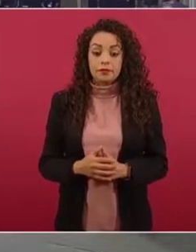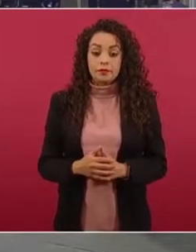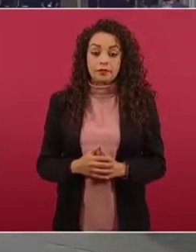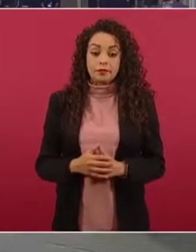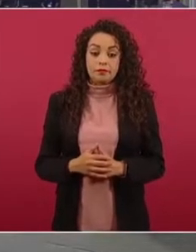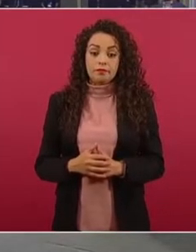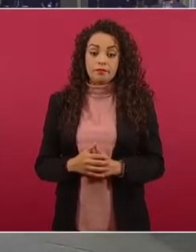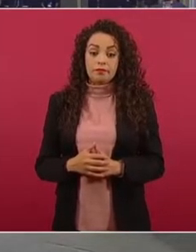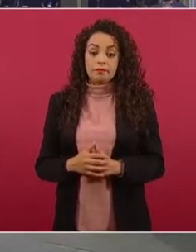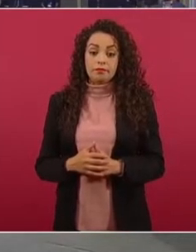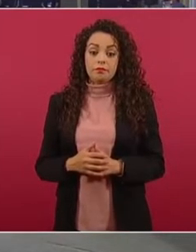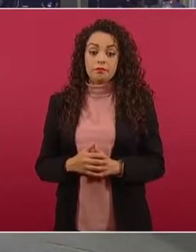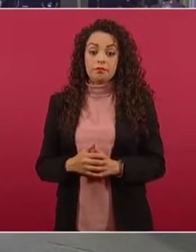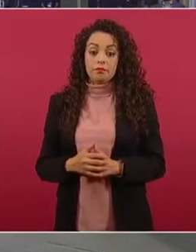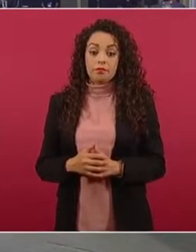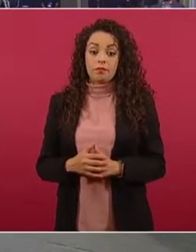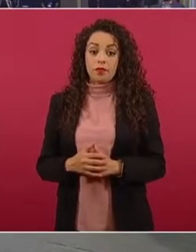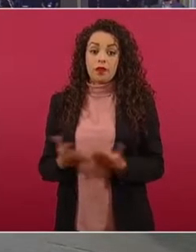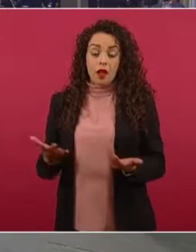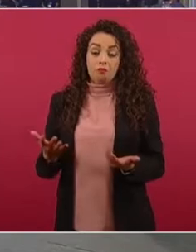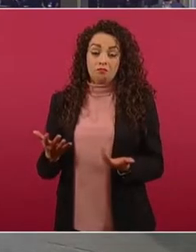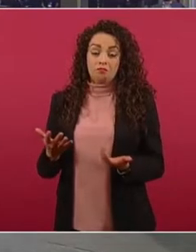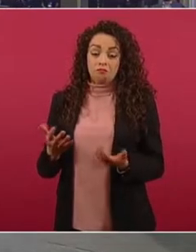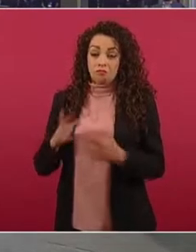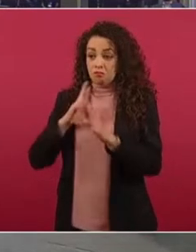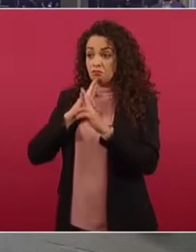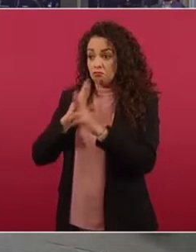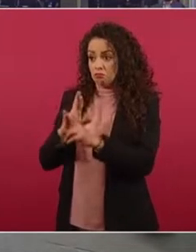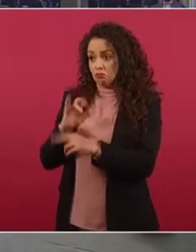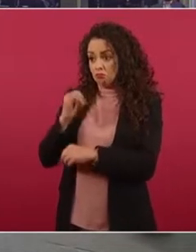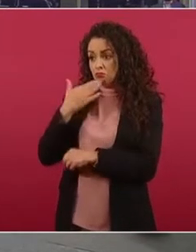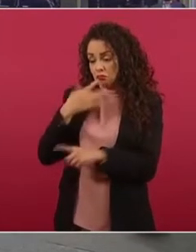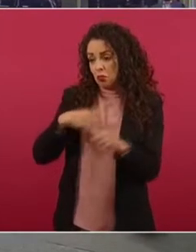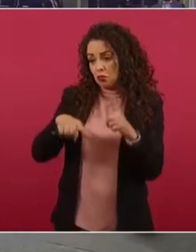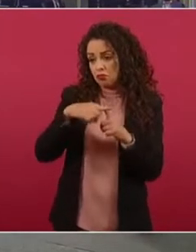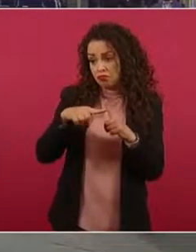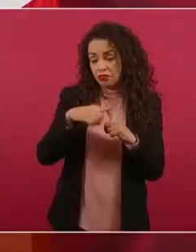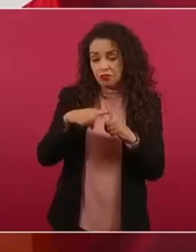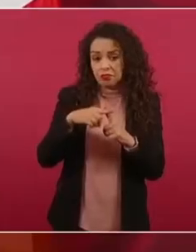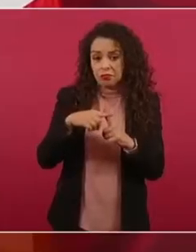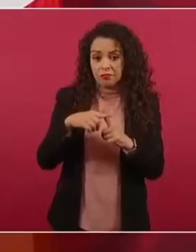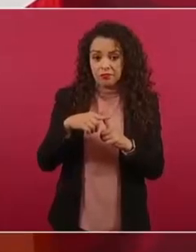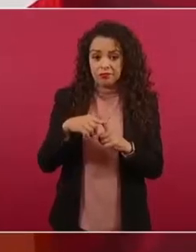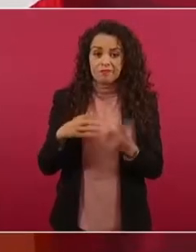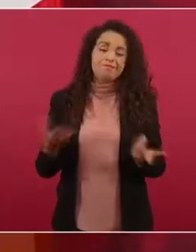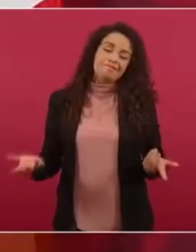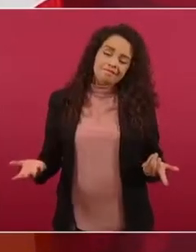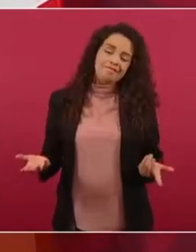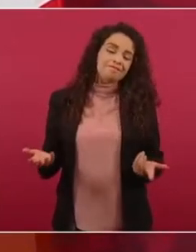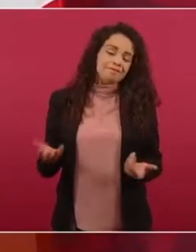Sí, como resultado. Es que no son, la verdad,